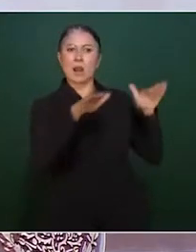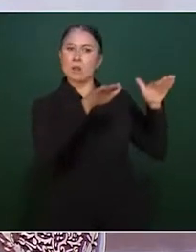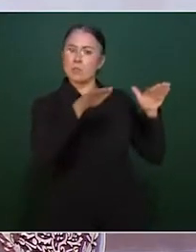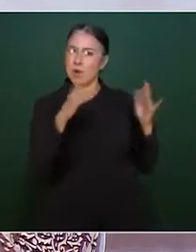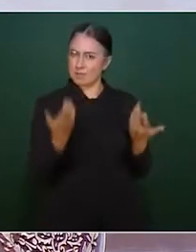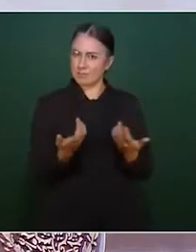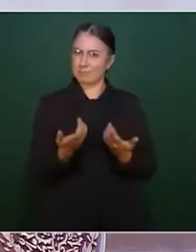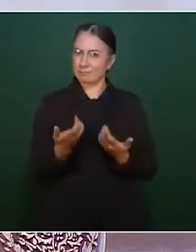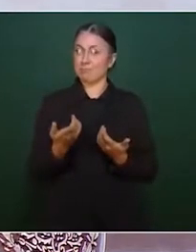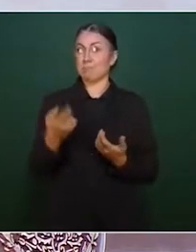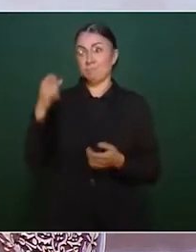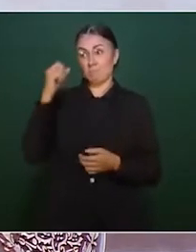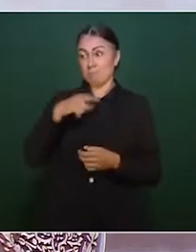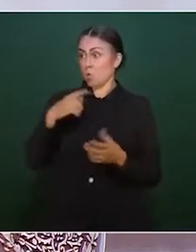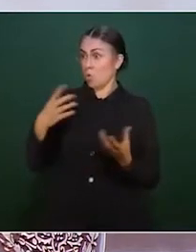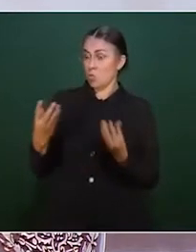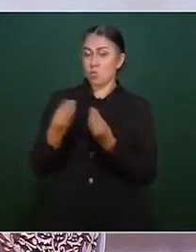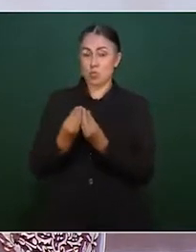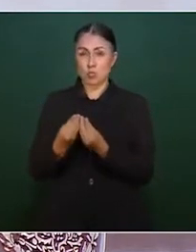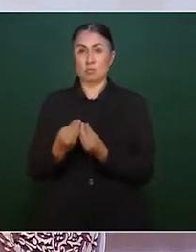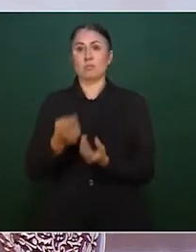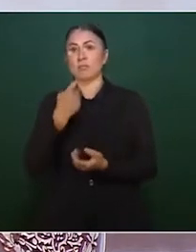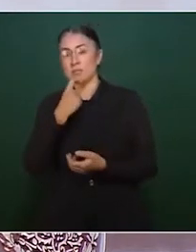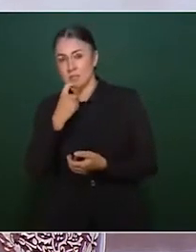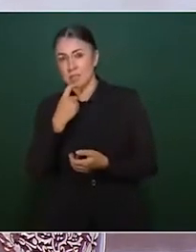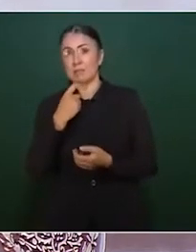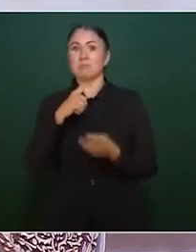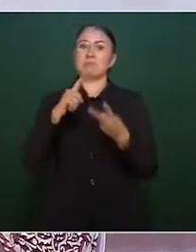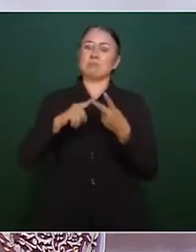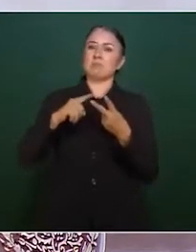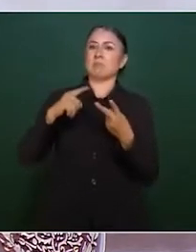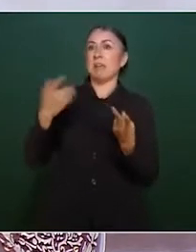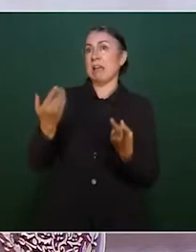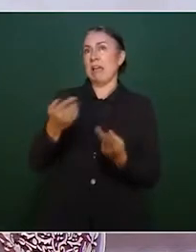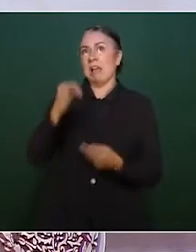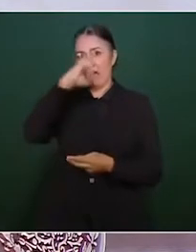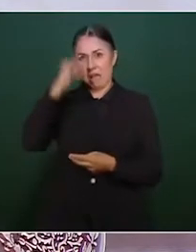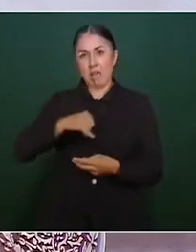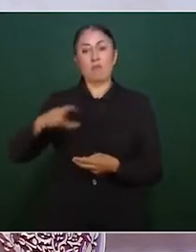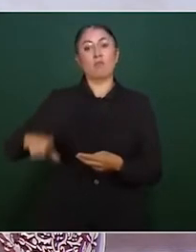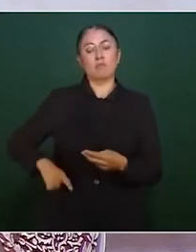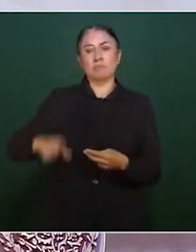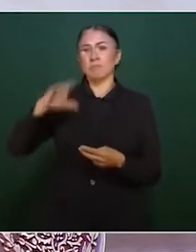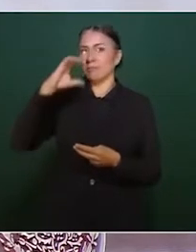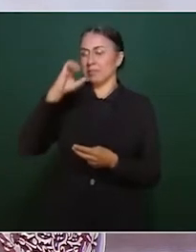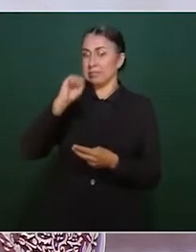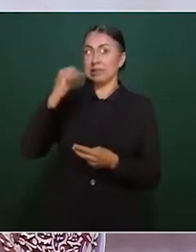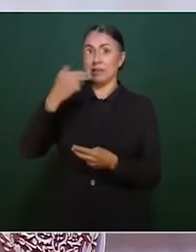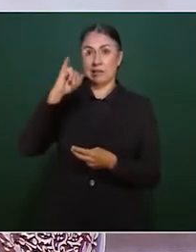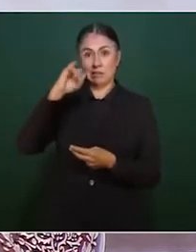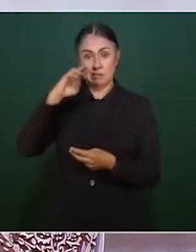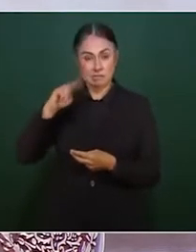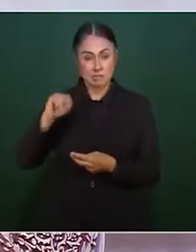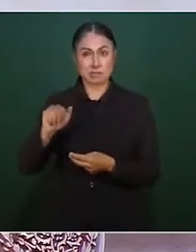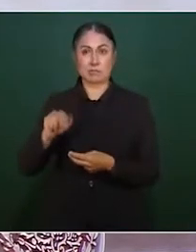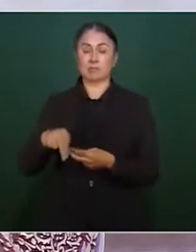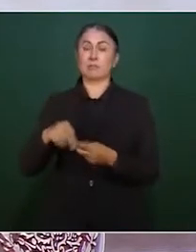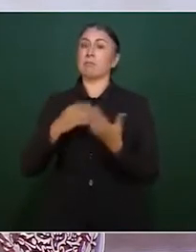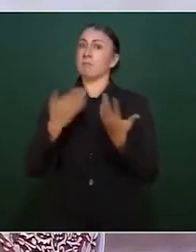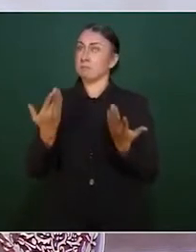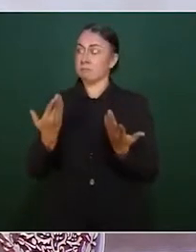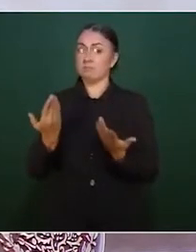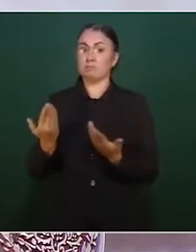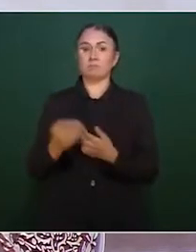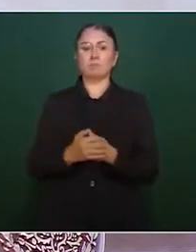gobierno, Claudia Shemba. ¿un gobernador prestándose un montaje? Tercero, aquí un breve